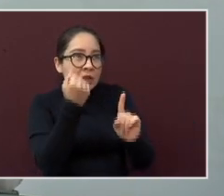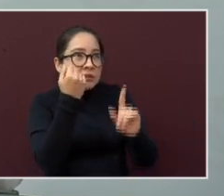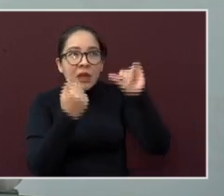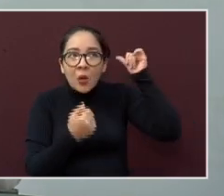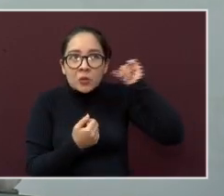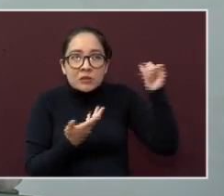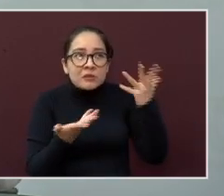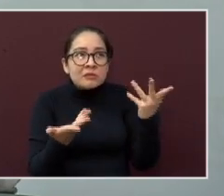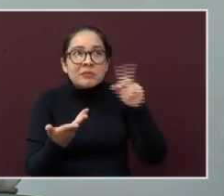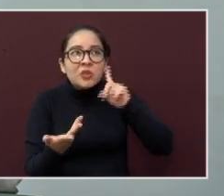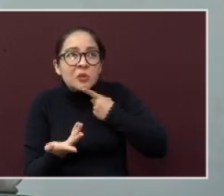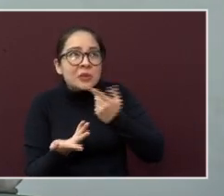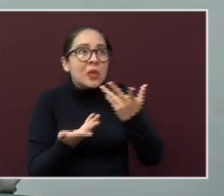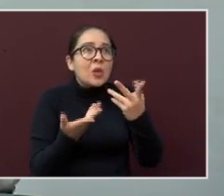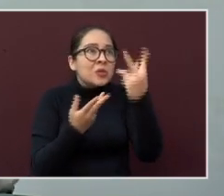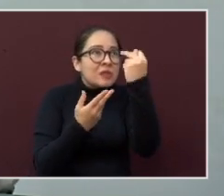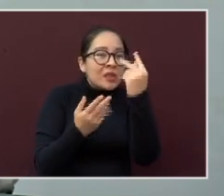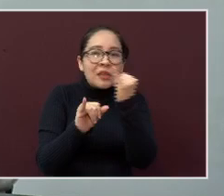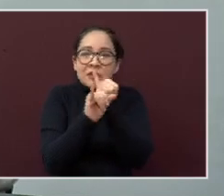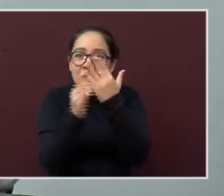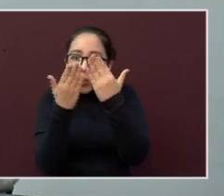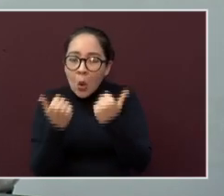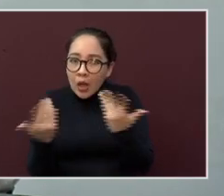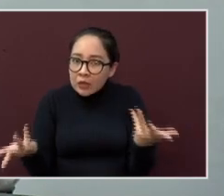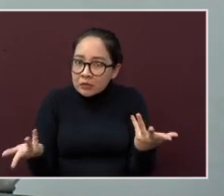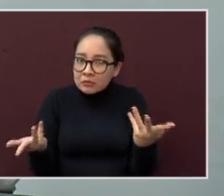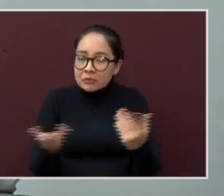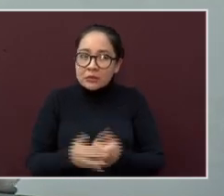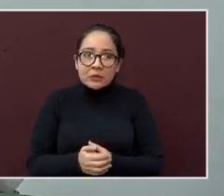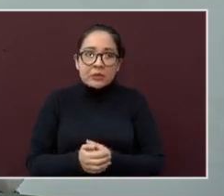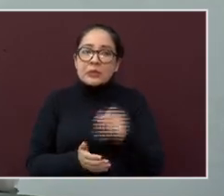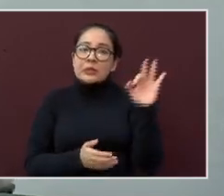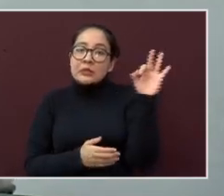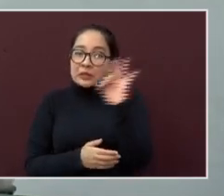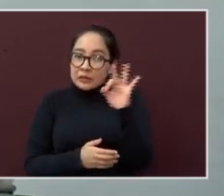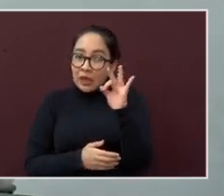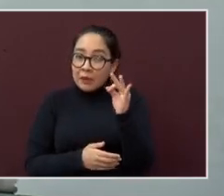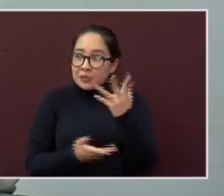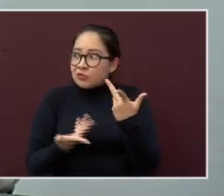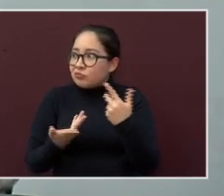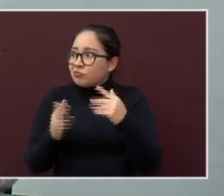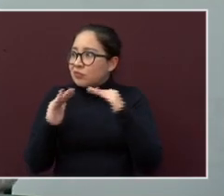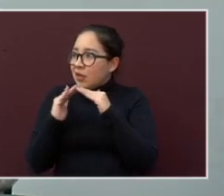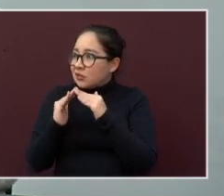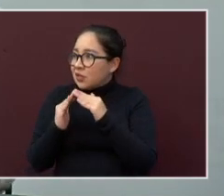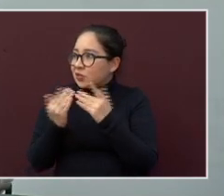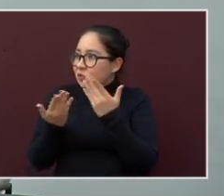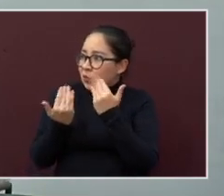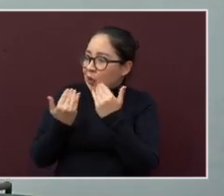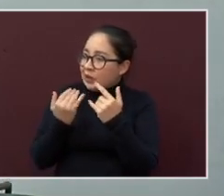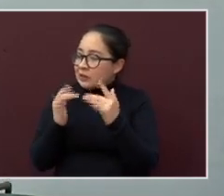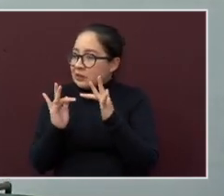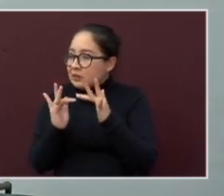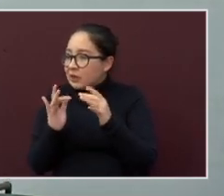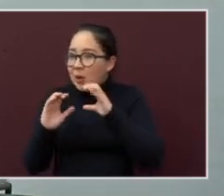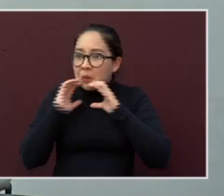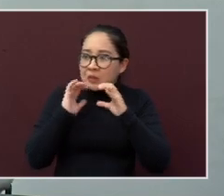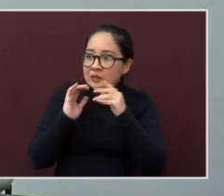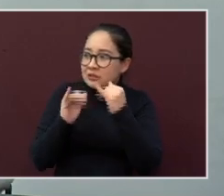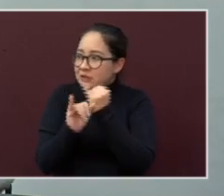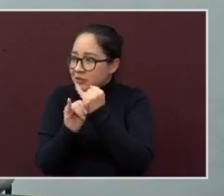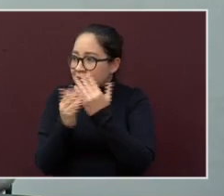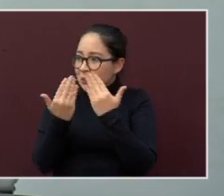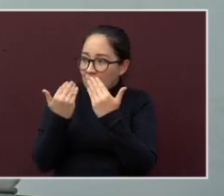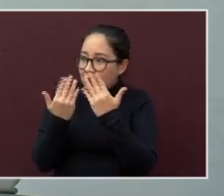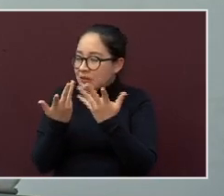que no tienen internet o televisión y que quizás viven solos? Para ello, familia veracruzana,